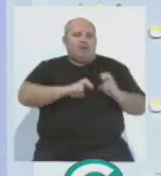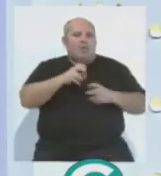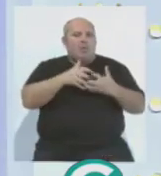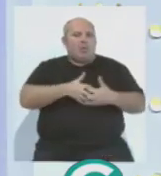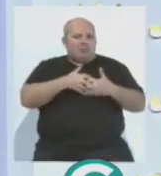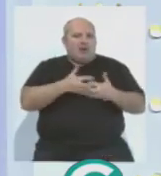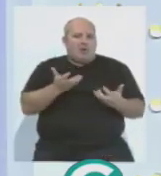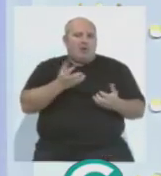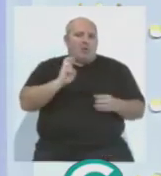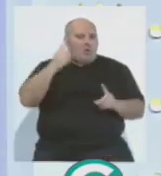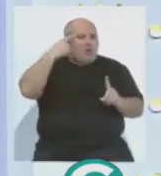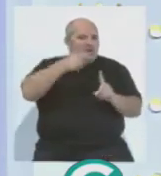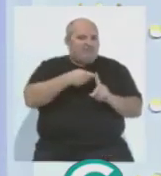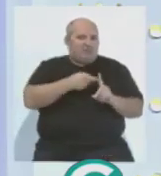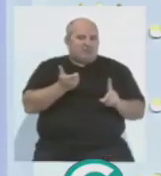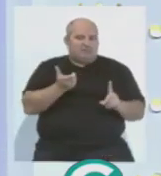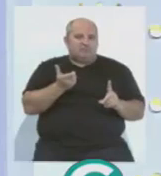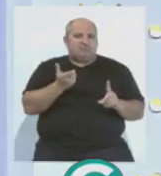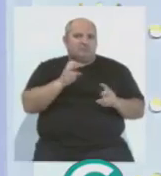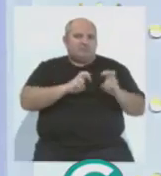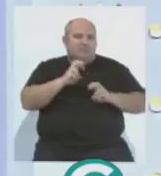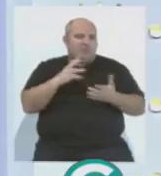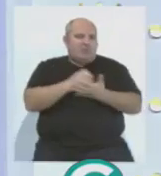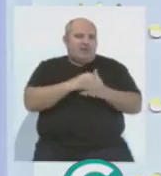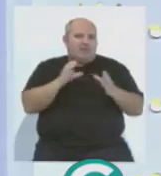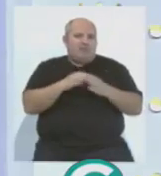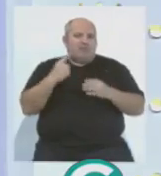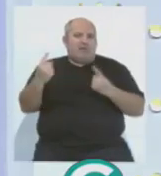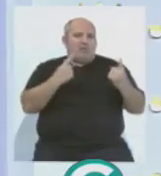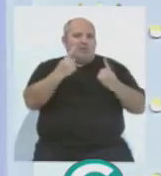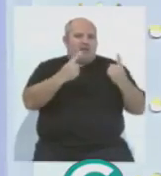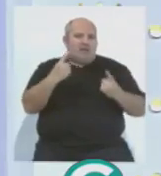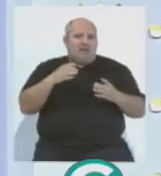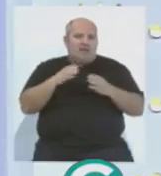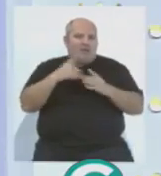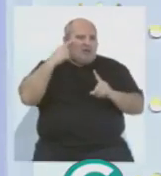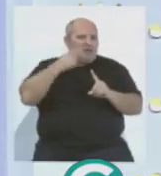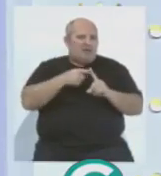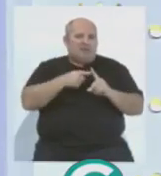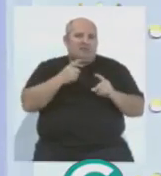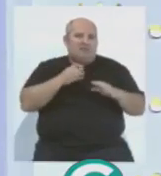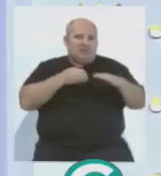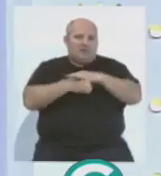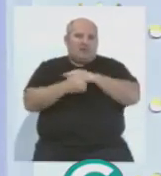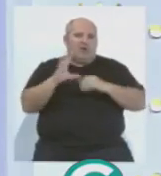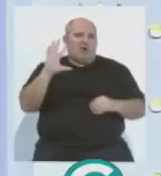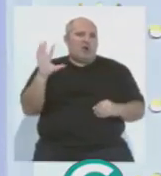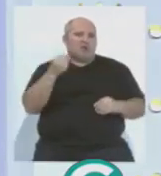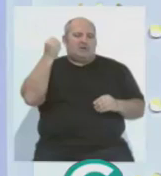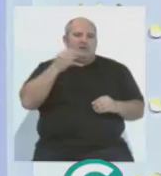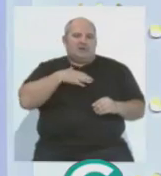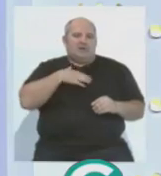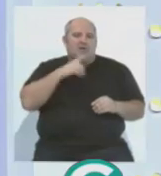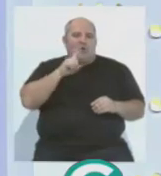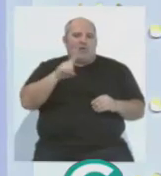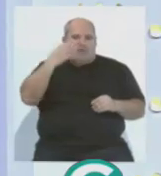luchar por unos objetivos, ya hablando de todos los equipos, cada uno tiene su objetivo y tienen que entrar e intentar conseguir entrar en